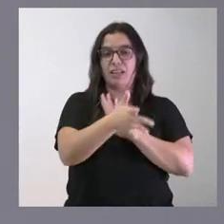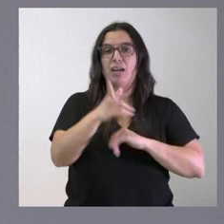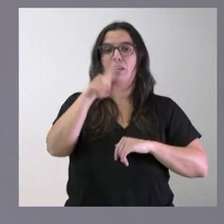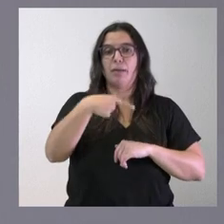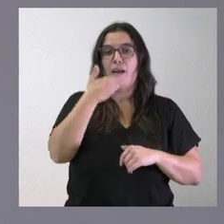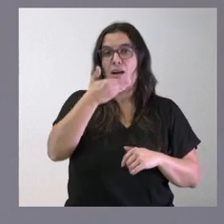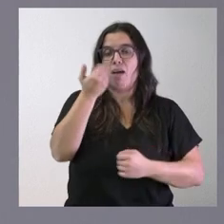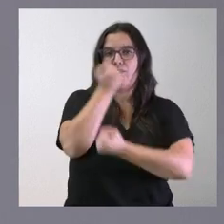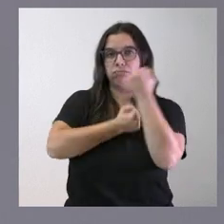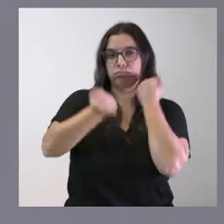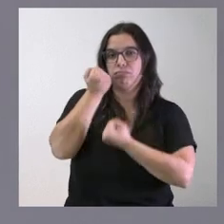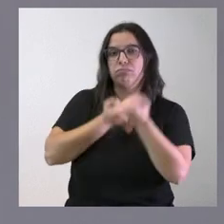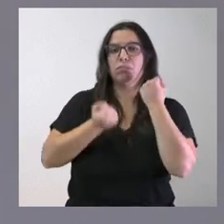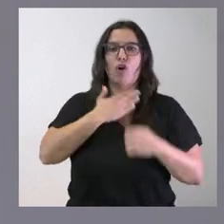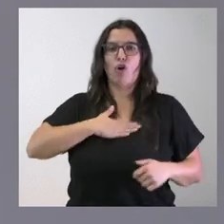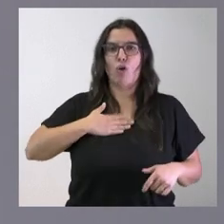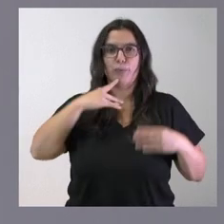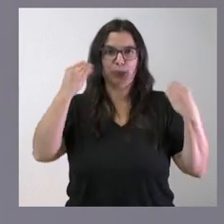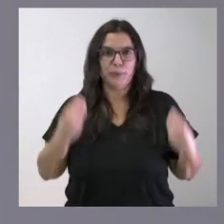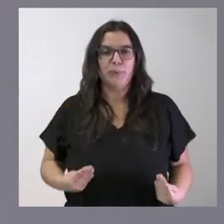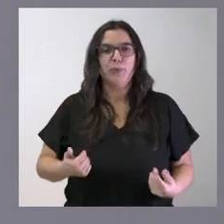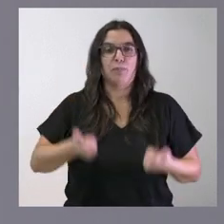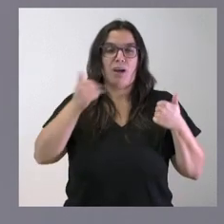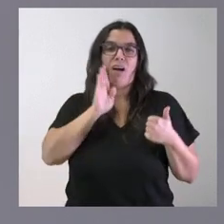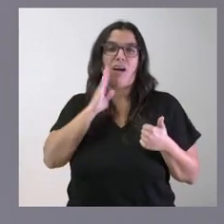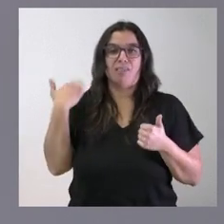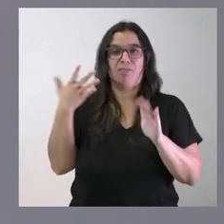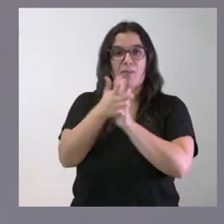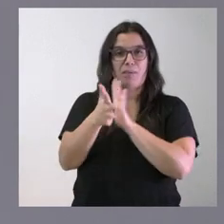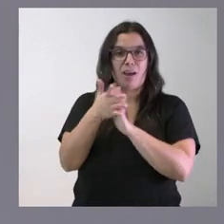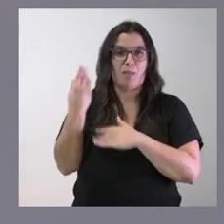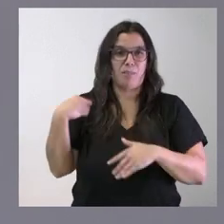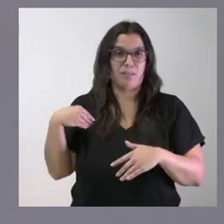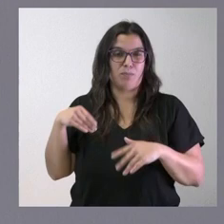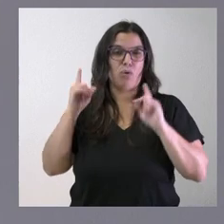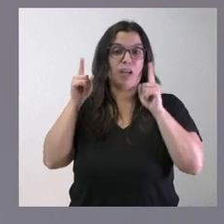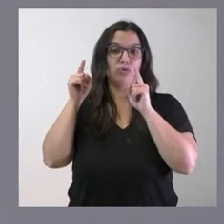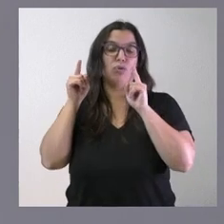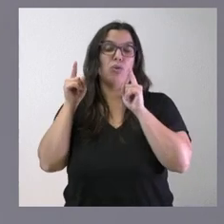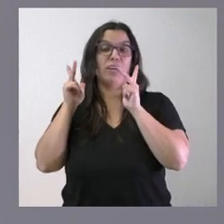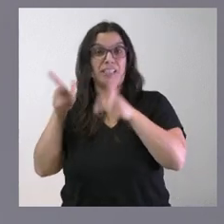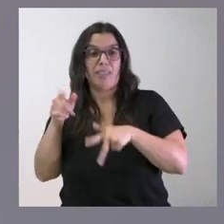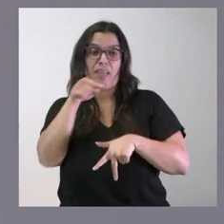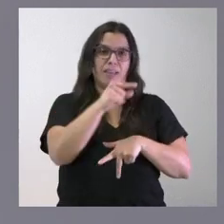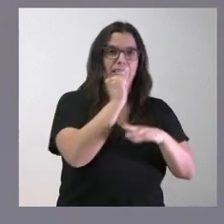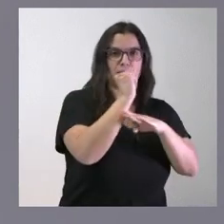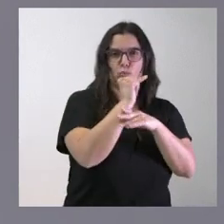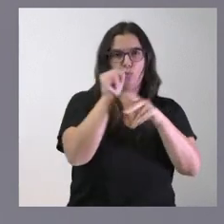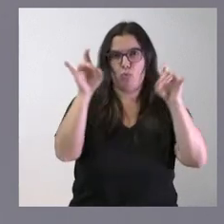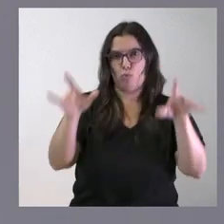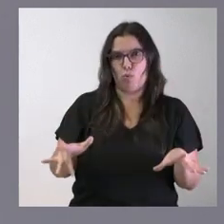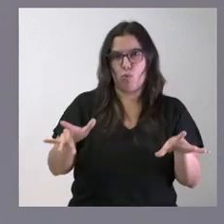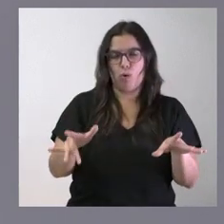y mejorar el confort térmico en los términos que les he descrito anteriormente, en este caso, para una residencia de personas con